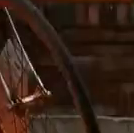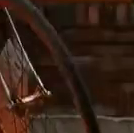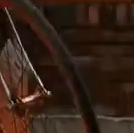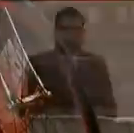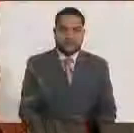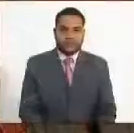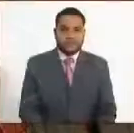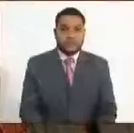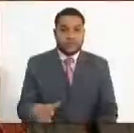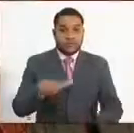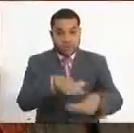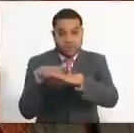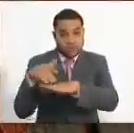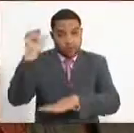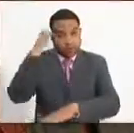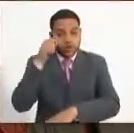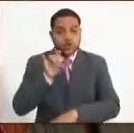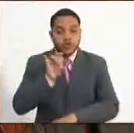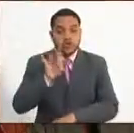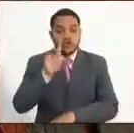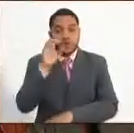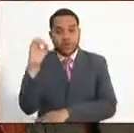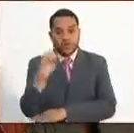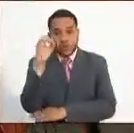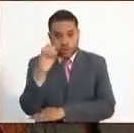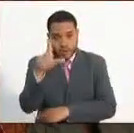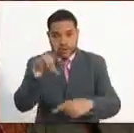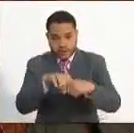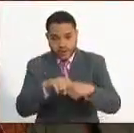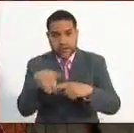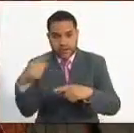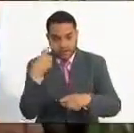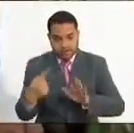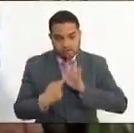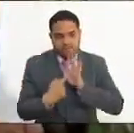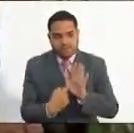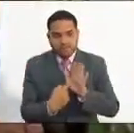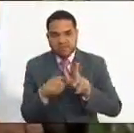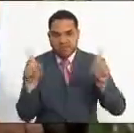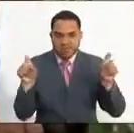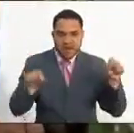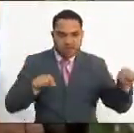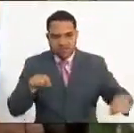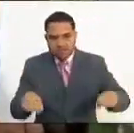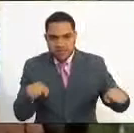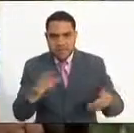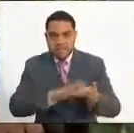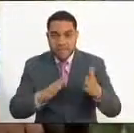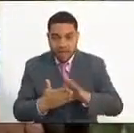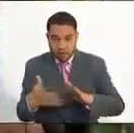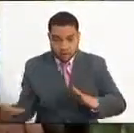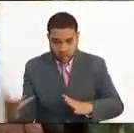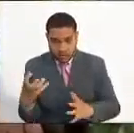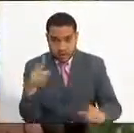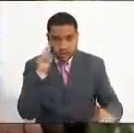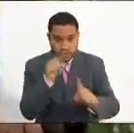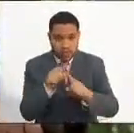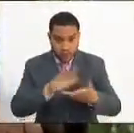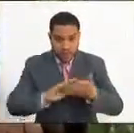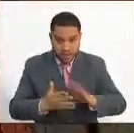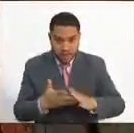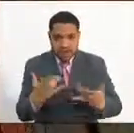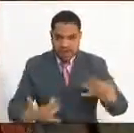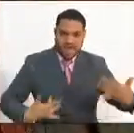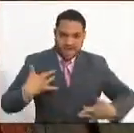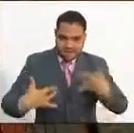Hola, recuerda que el 15 de octubre tenemos una cita en ESAB Pedalea por la Paz. Si quieres la paz, si la apoyas y te quieres